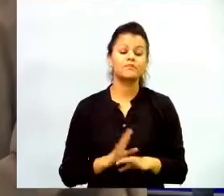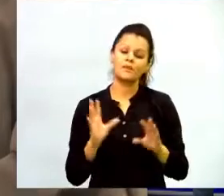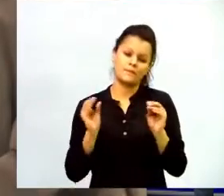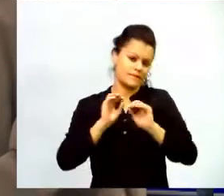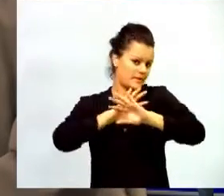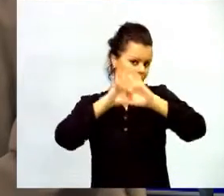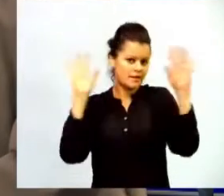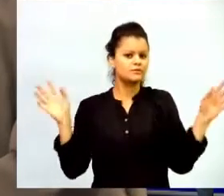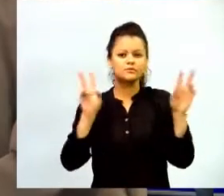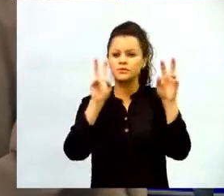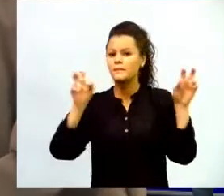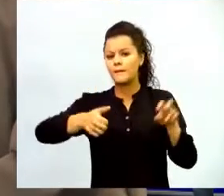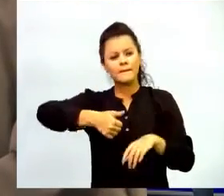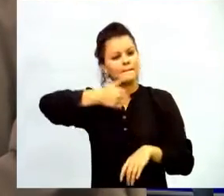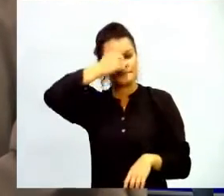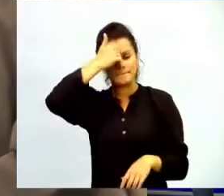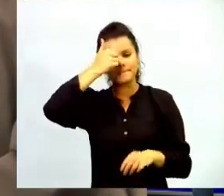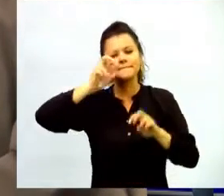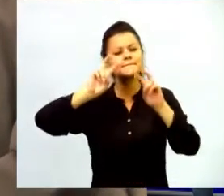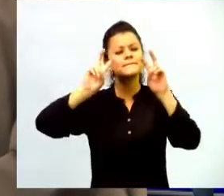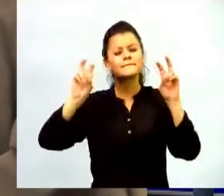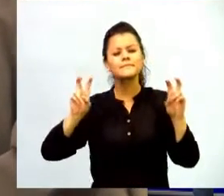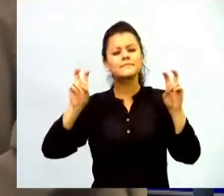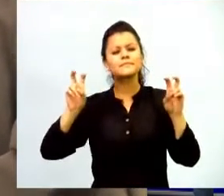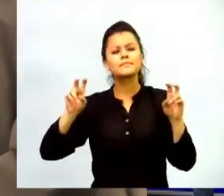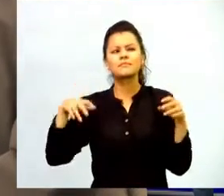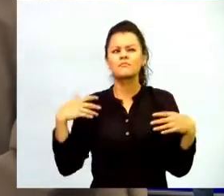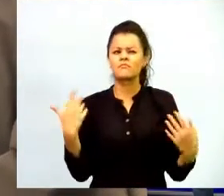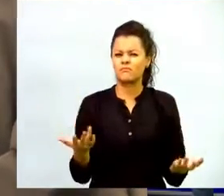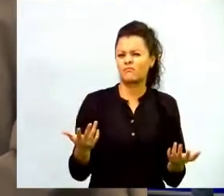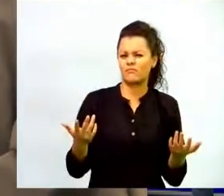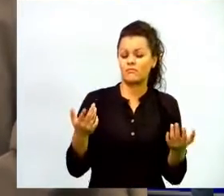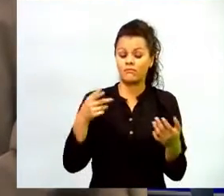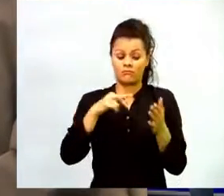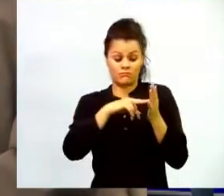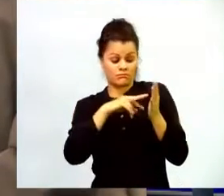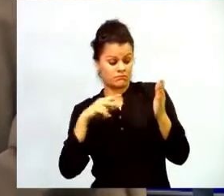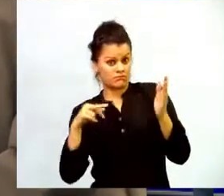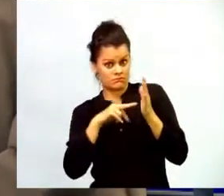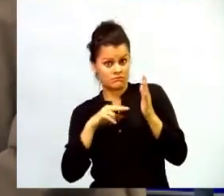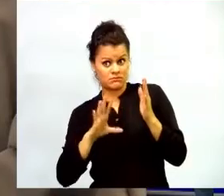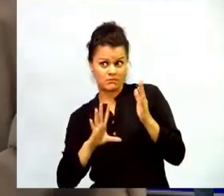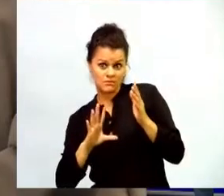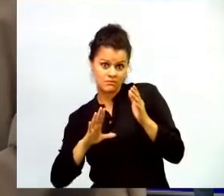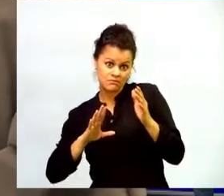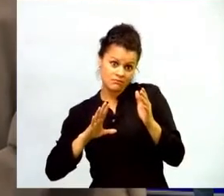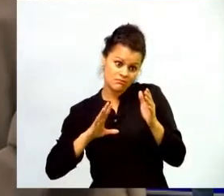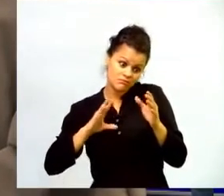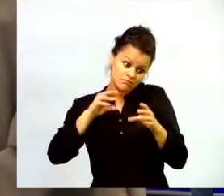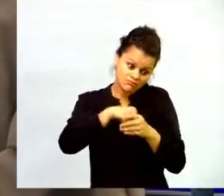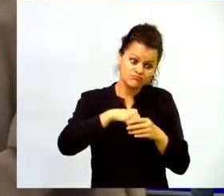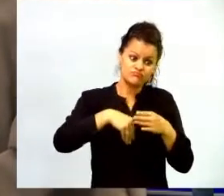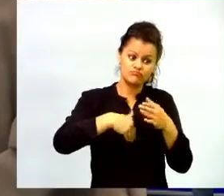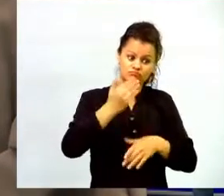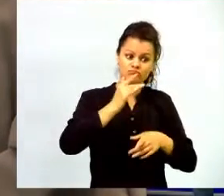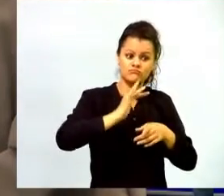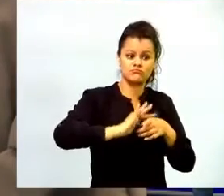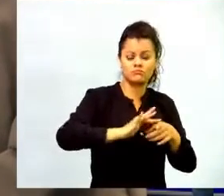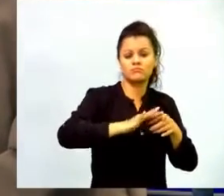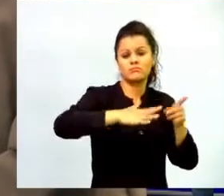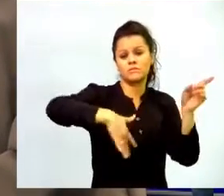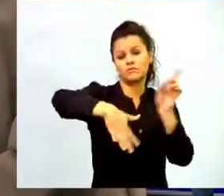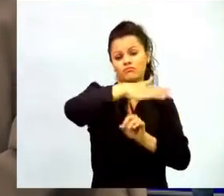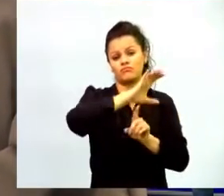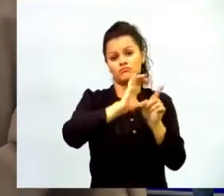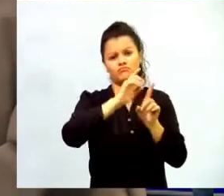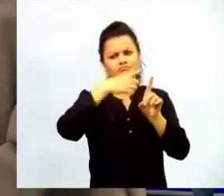fundamental y es el que tiene que ver con lo que significa la incorporación de esas tecnologías en unos contextos culturales